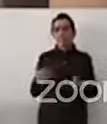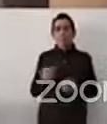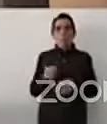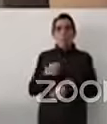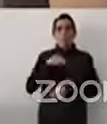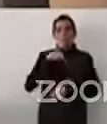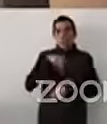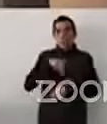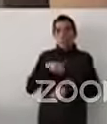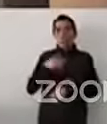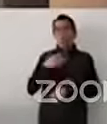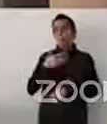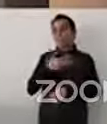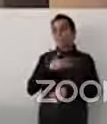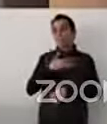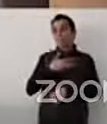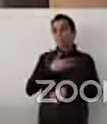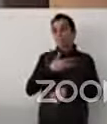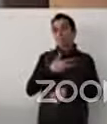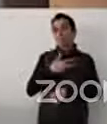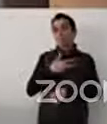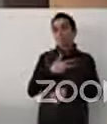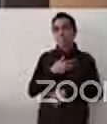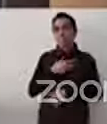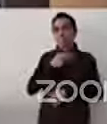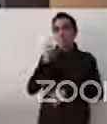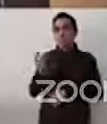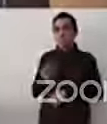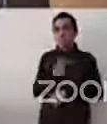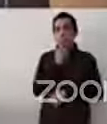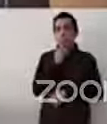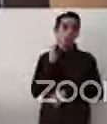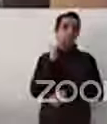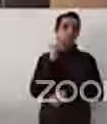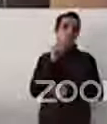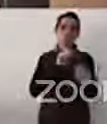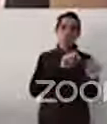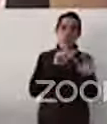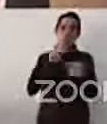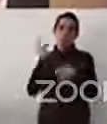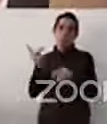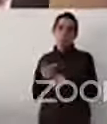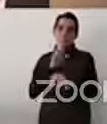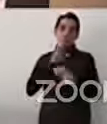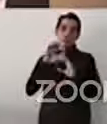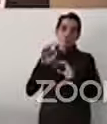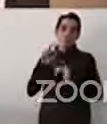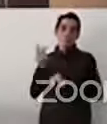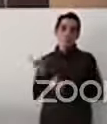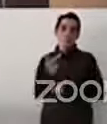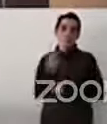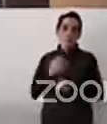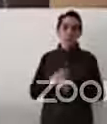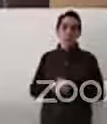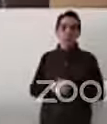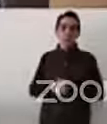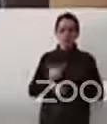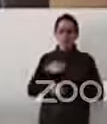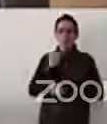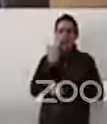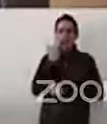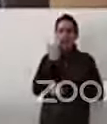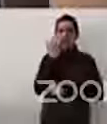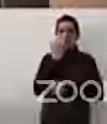a través de las redes sociales que nos vienen siguiendo y que quería formulártela para